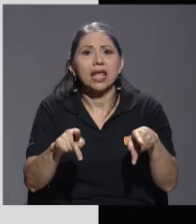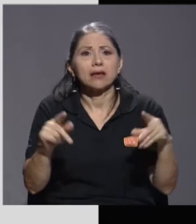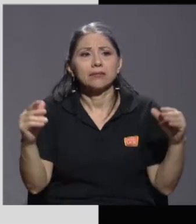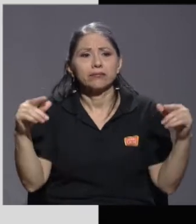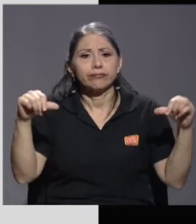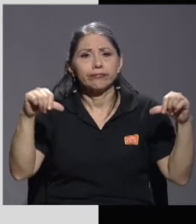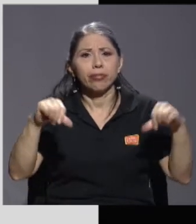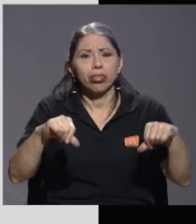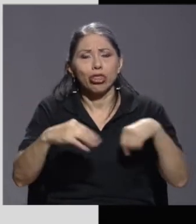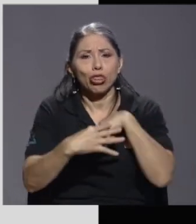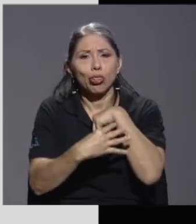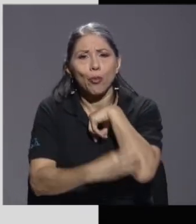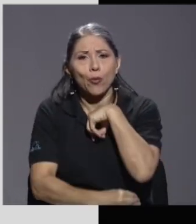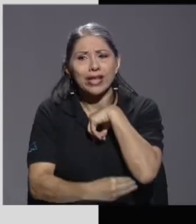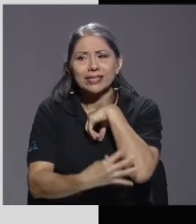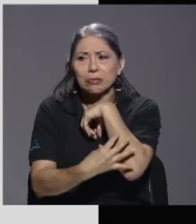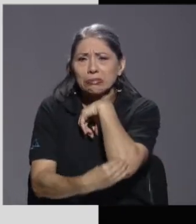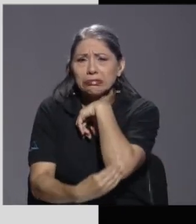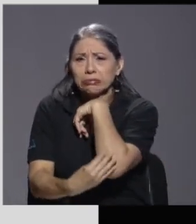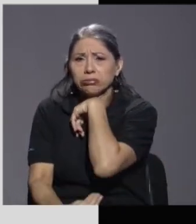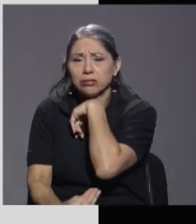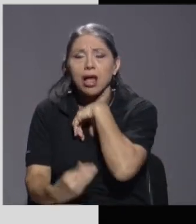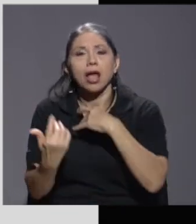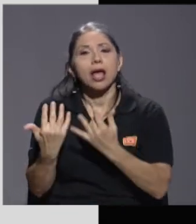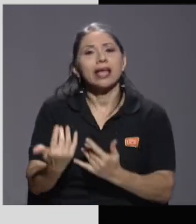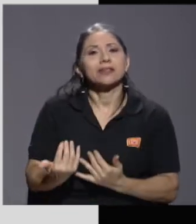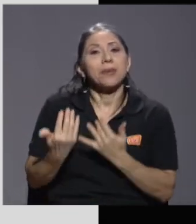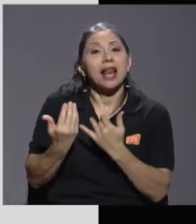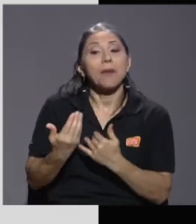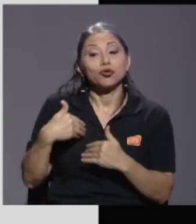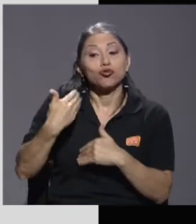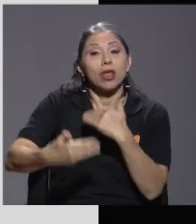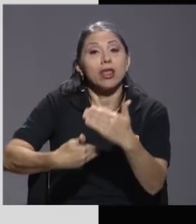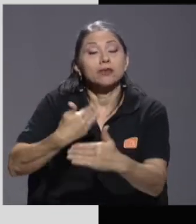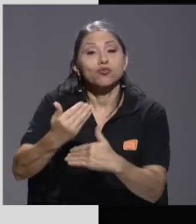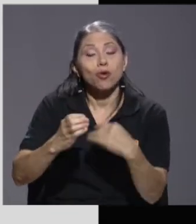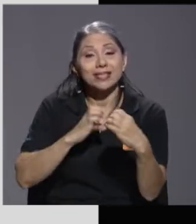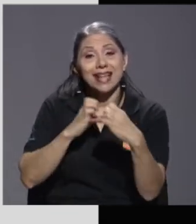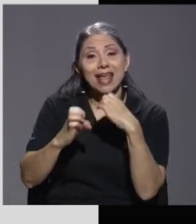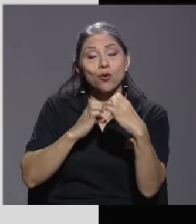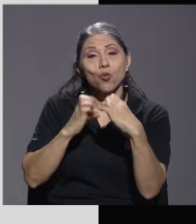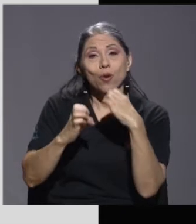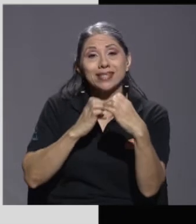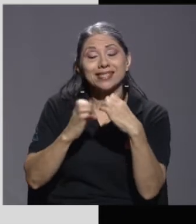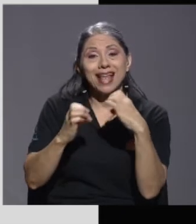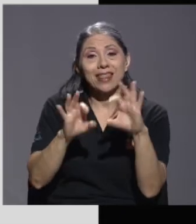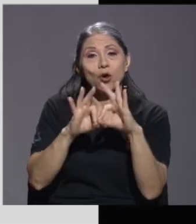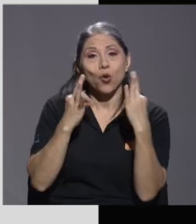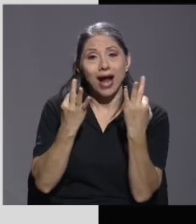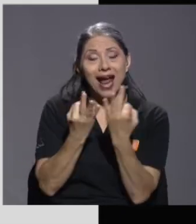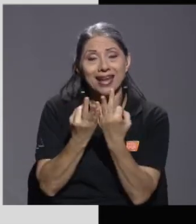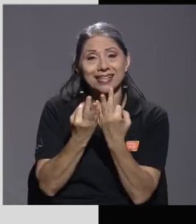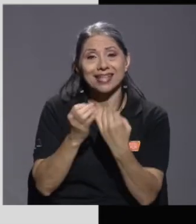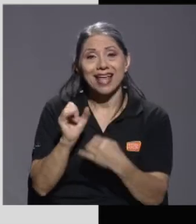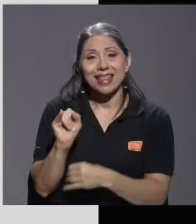Y entonces, lo que esperamos es que el INEC, cuando saque su encuesta de hogares,